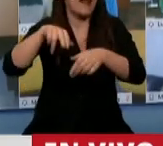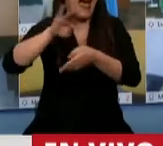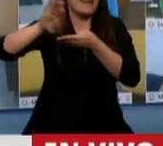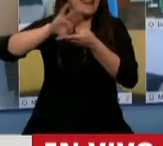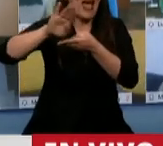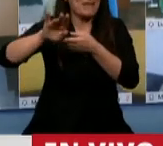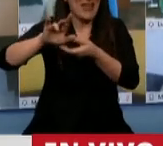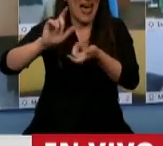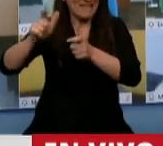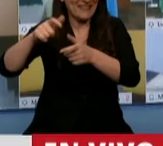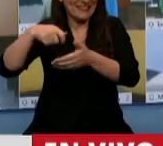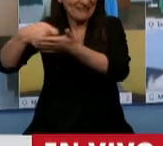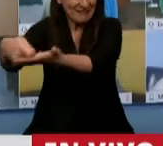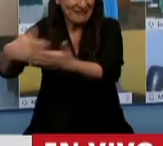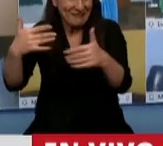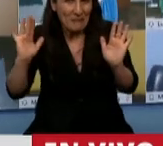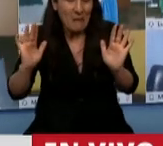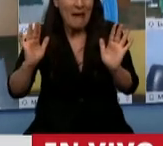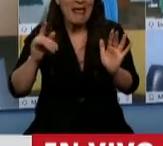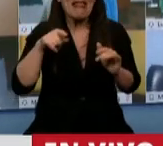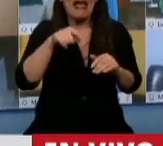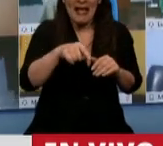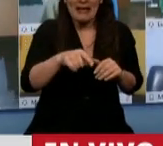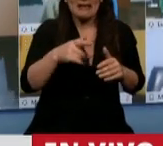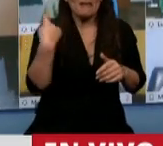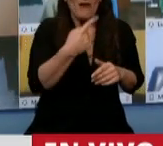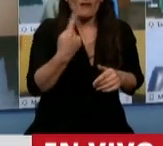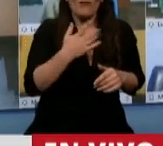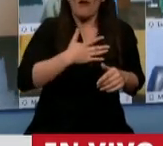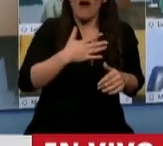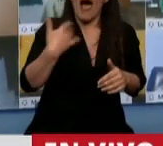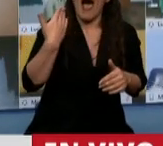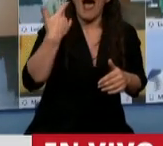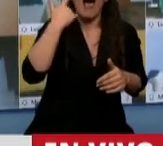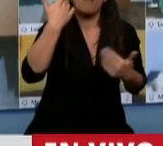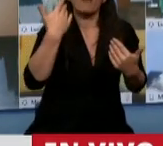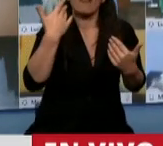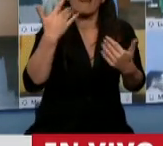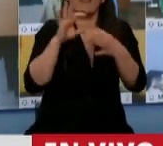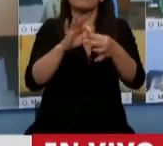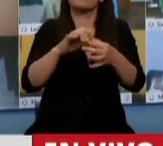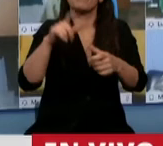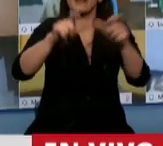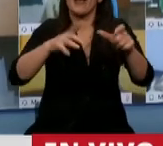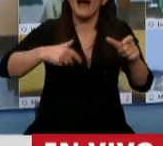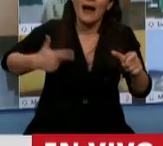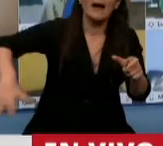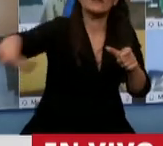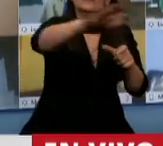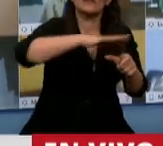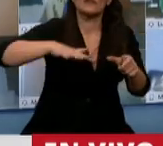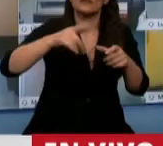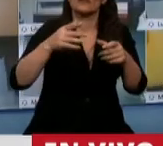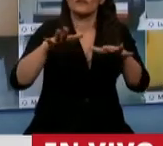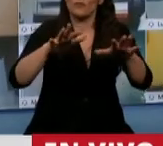de este laberinto, nos está despejando un horizonte para ponernos en marcha con una justicia social. Y dentro de esto también está este sector.